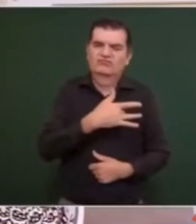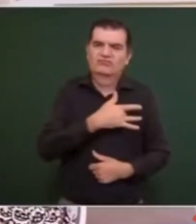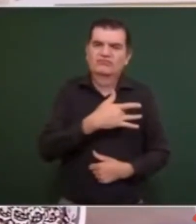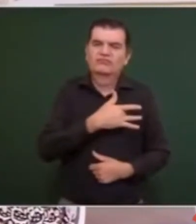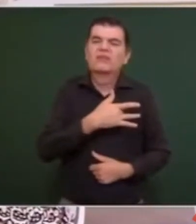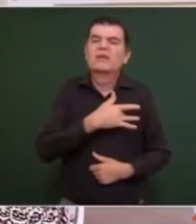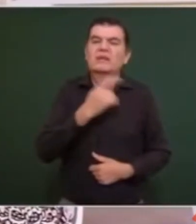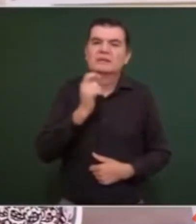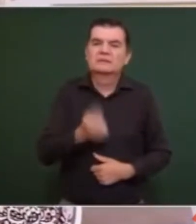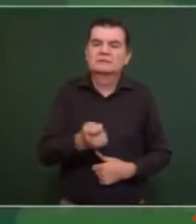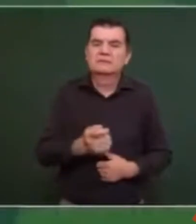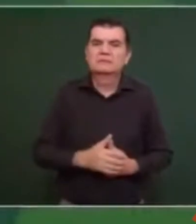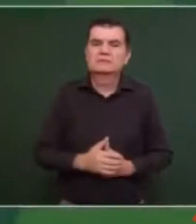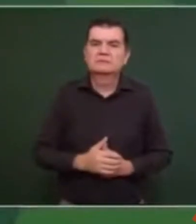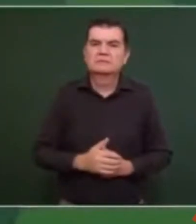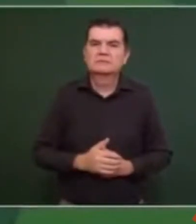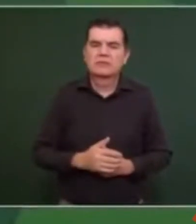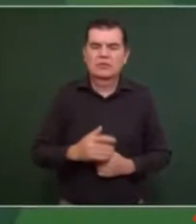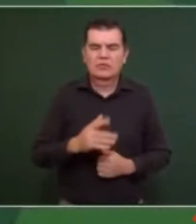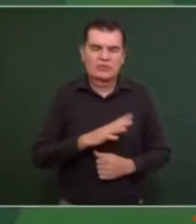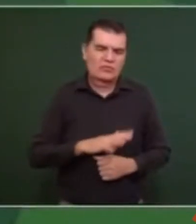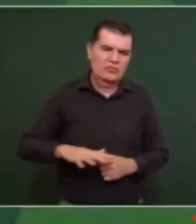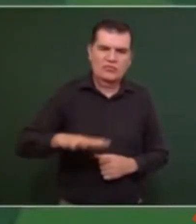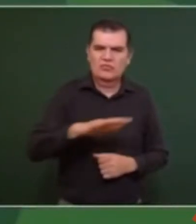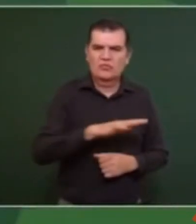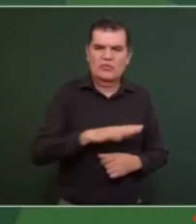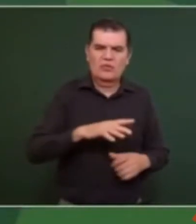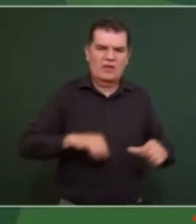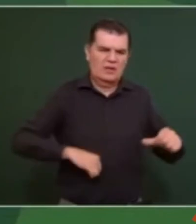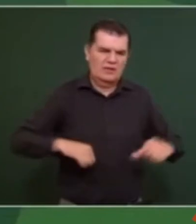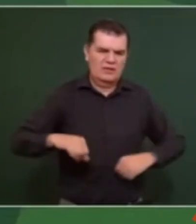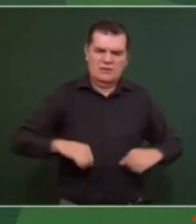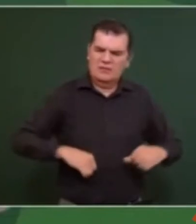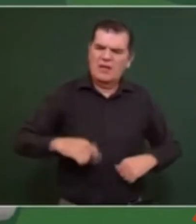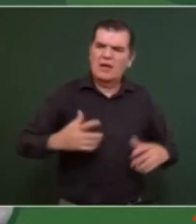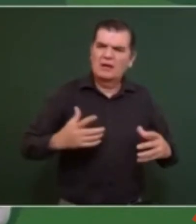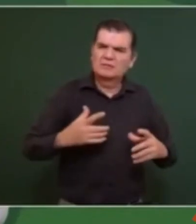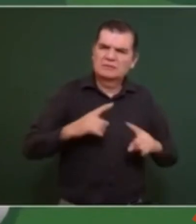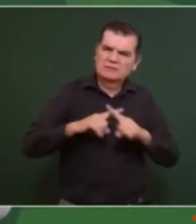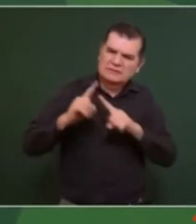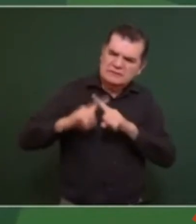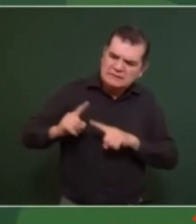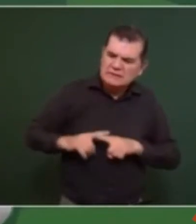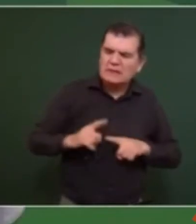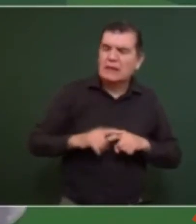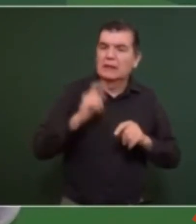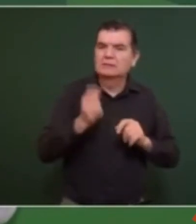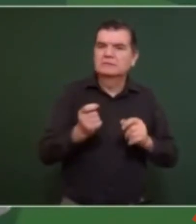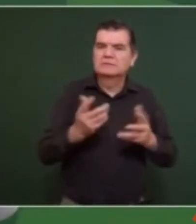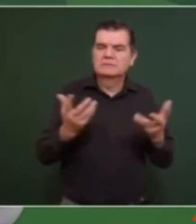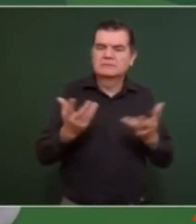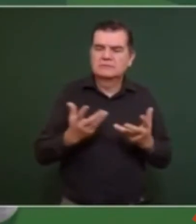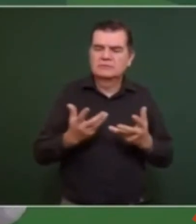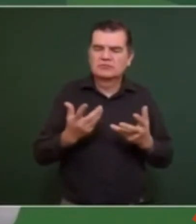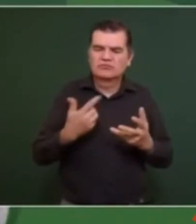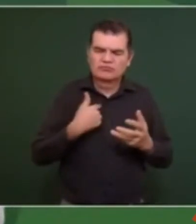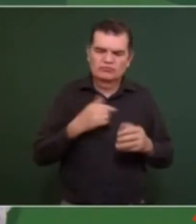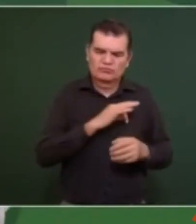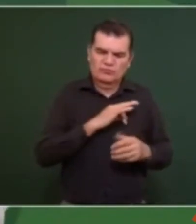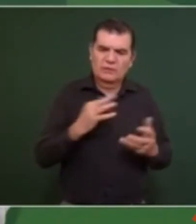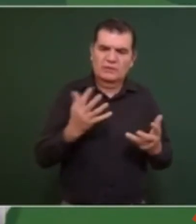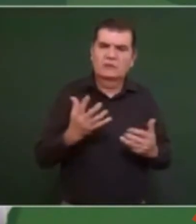toda esta actividad. Es el que podamos